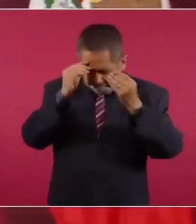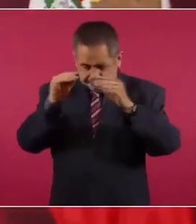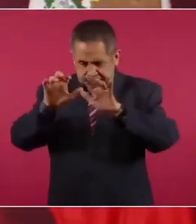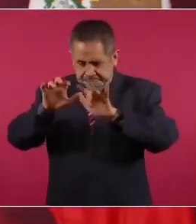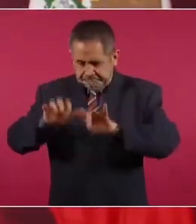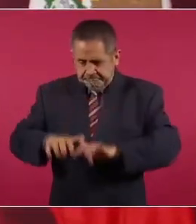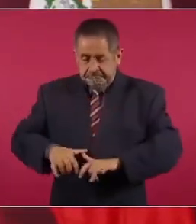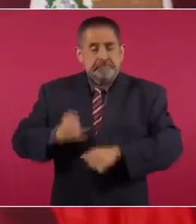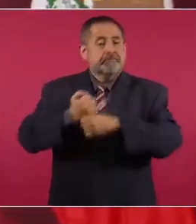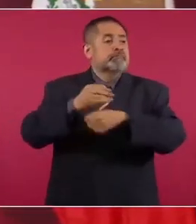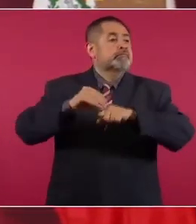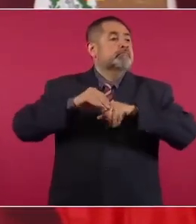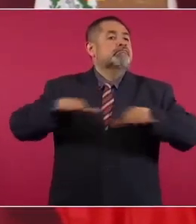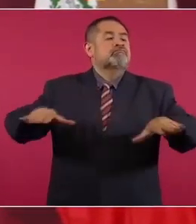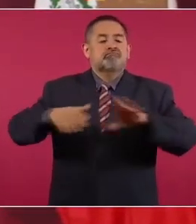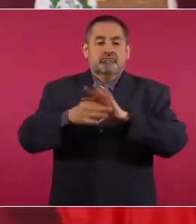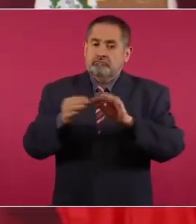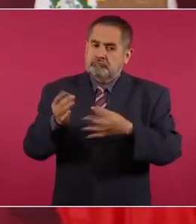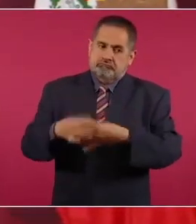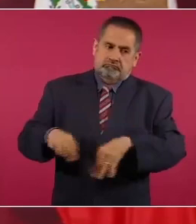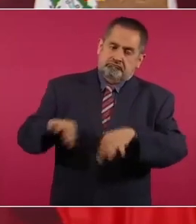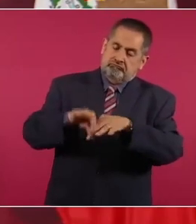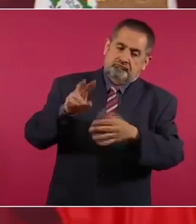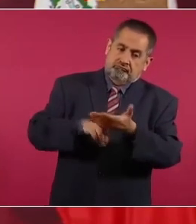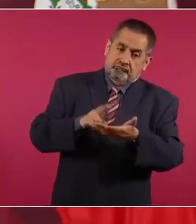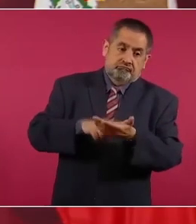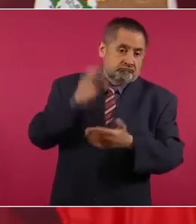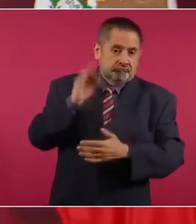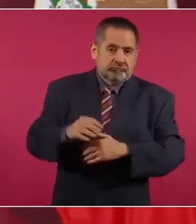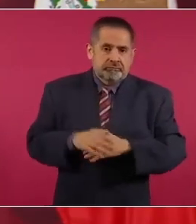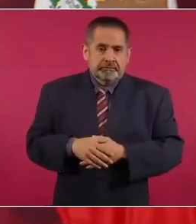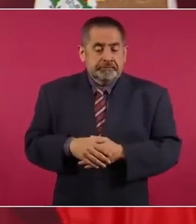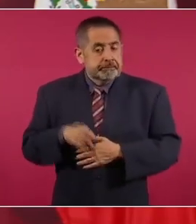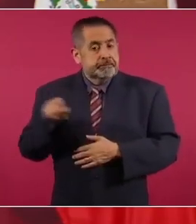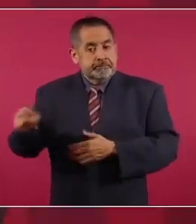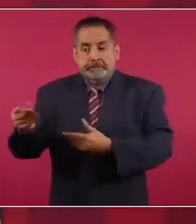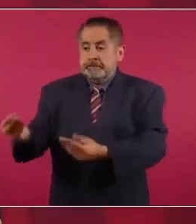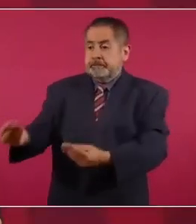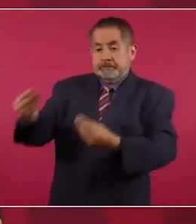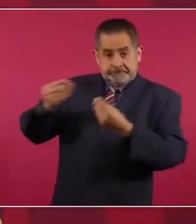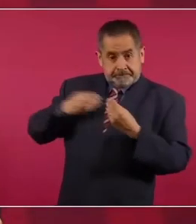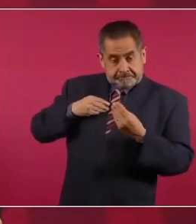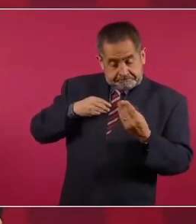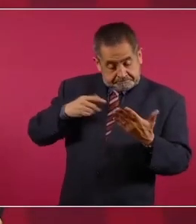y ya les he explicado que cuando me entregan el informe